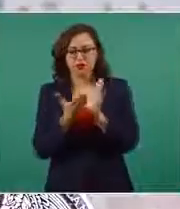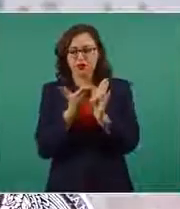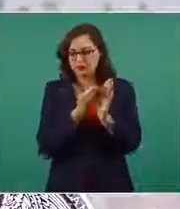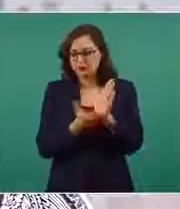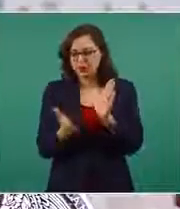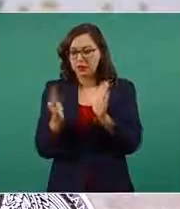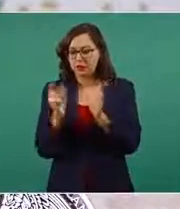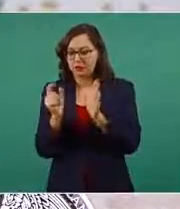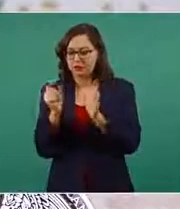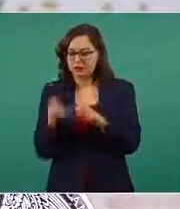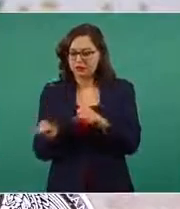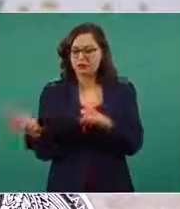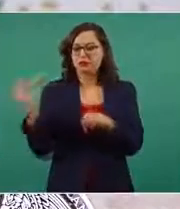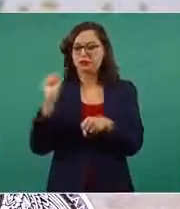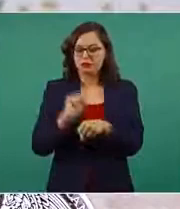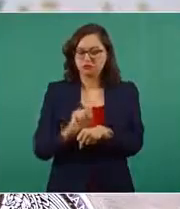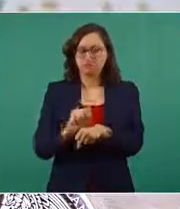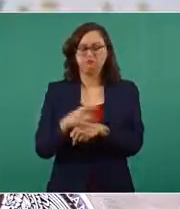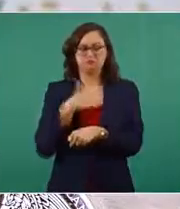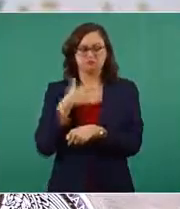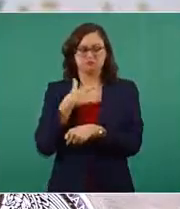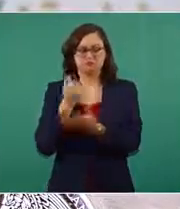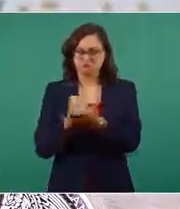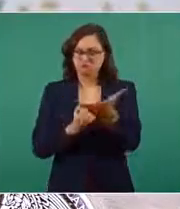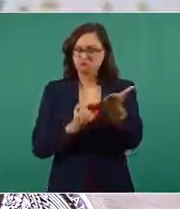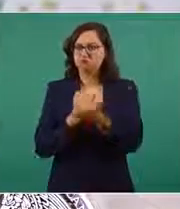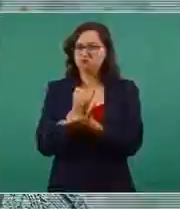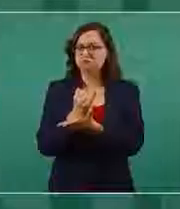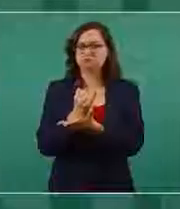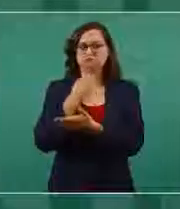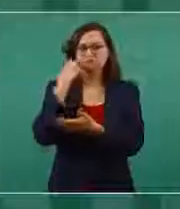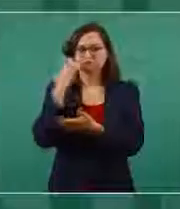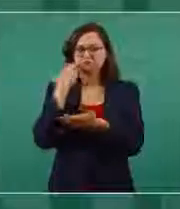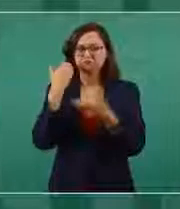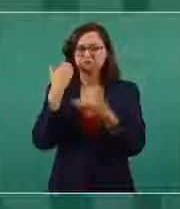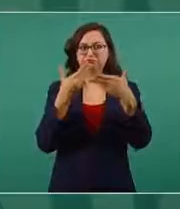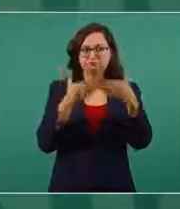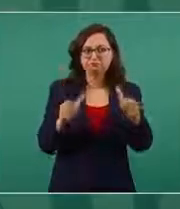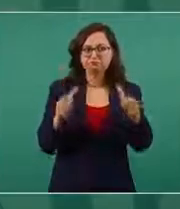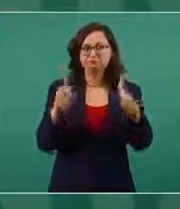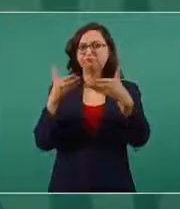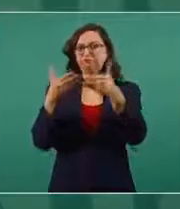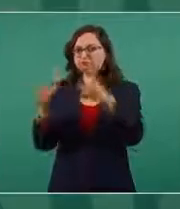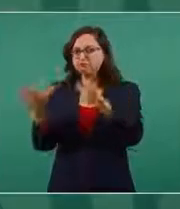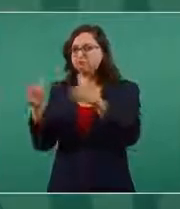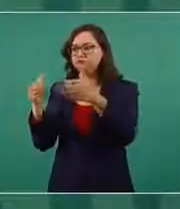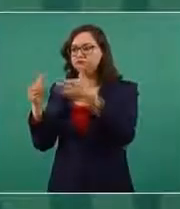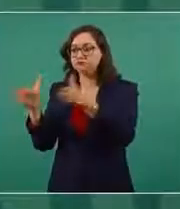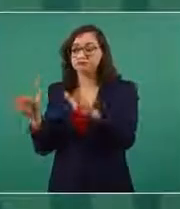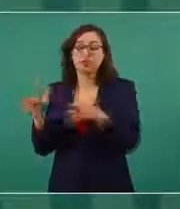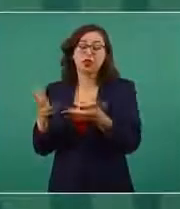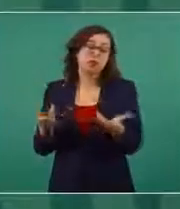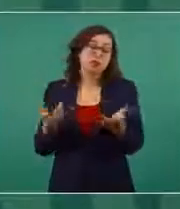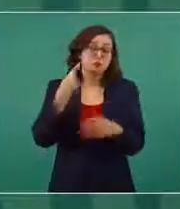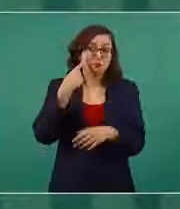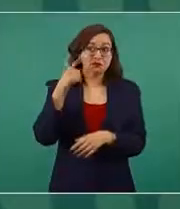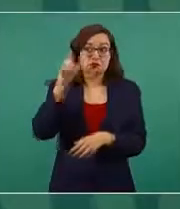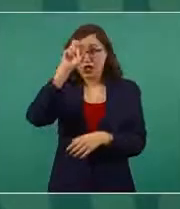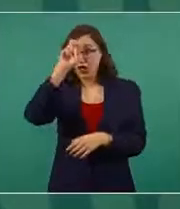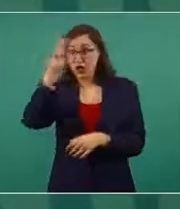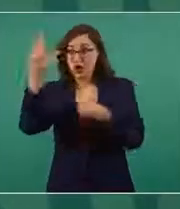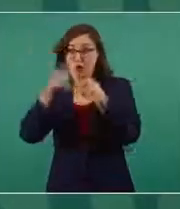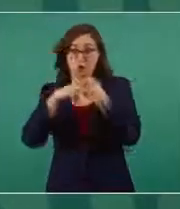20 semanas, toman esas decisiones y precisamente empiezan a abrir. Algunos países, por ejemplo en Europa Occidental,